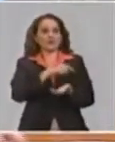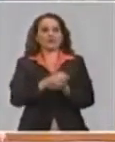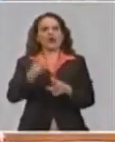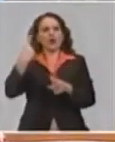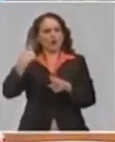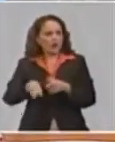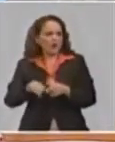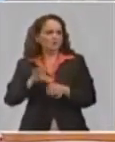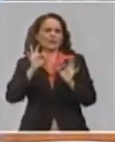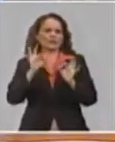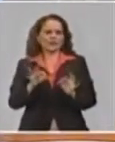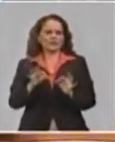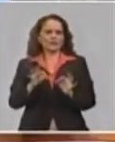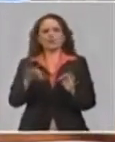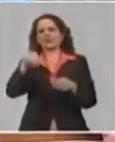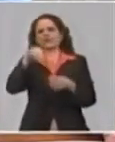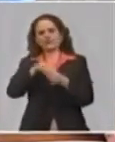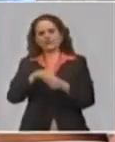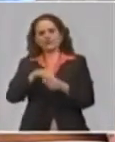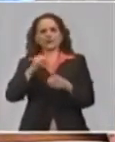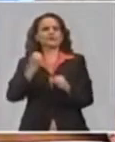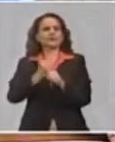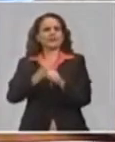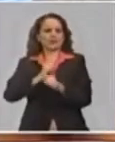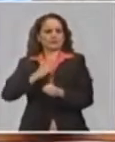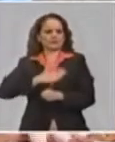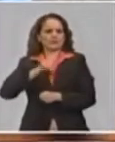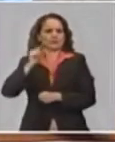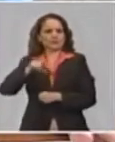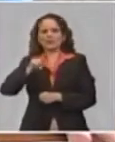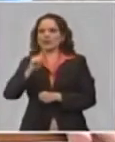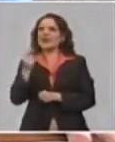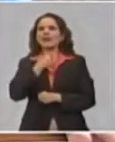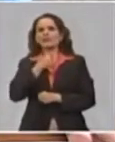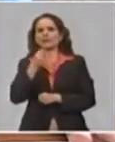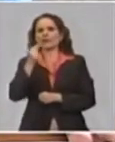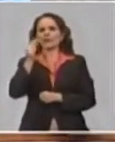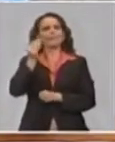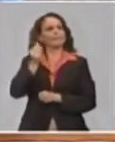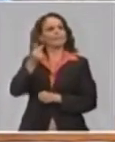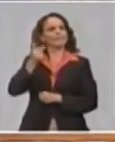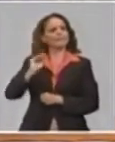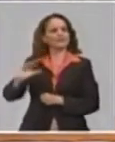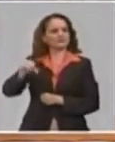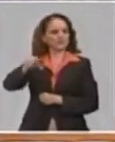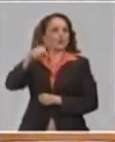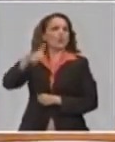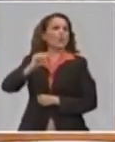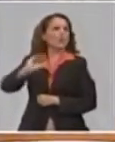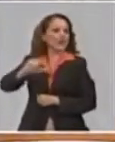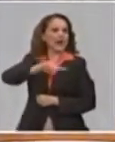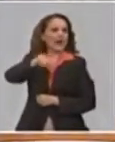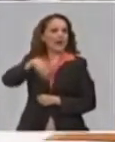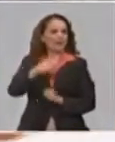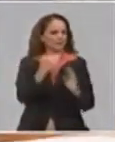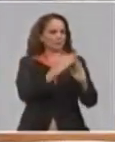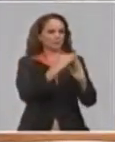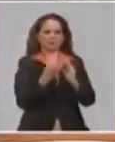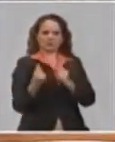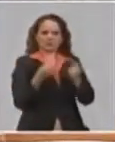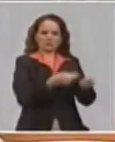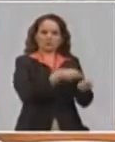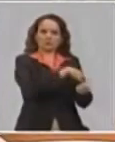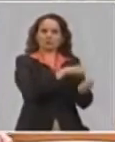pagadores que tenemos en el trabajo por cuenta propia, se le ha llevado a las pensiones, en coordinación con el banco, a los trabajadores a su domicilio.